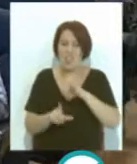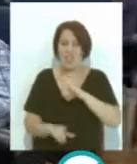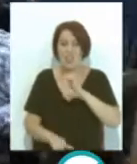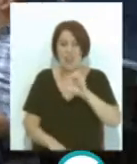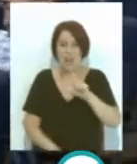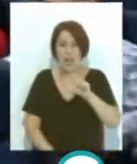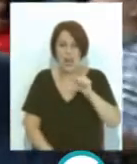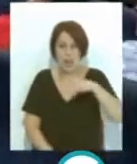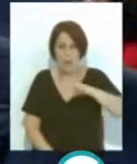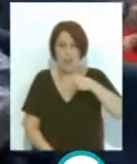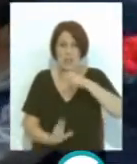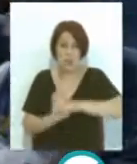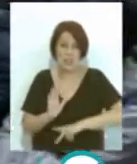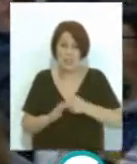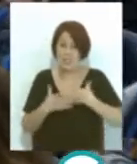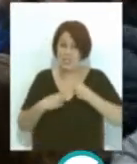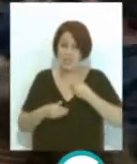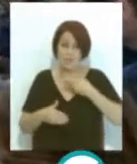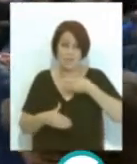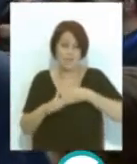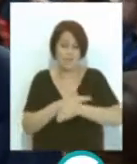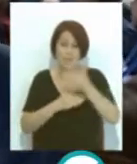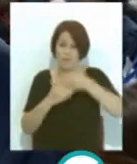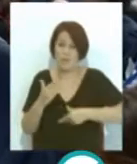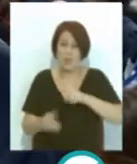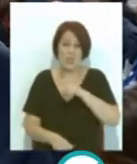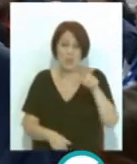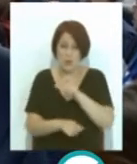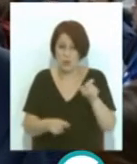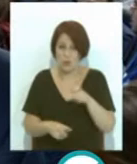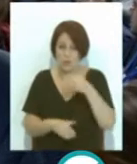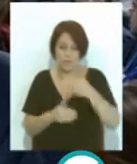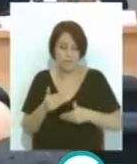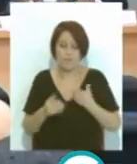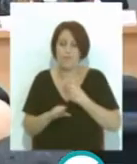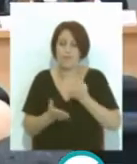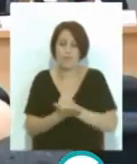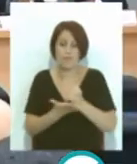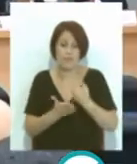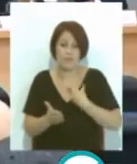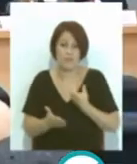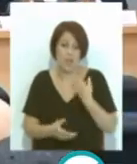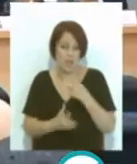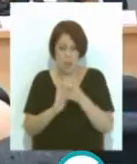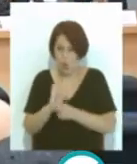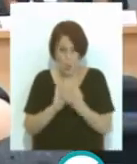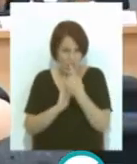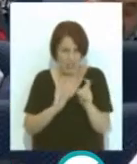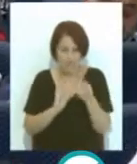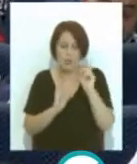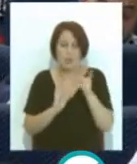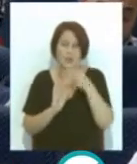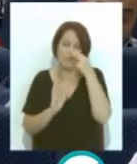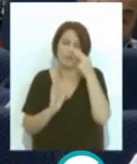La normativa sanitaria limita la asistencia a un aforo de un centenar de personas y para matricularse no existen requisitos salvo el